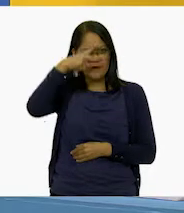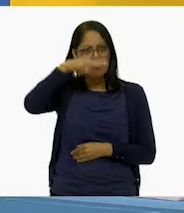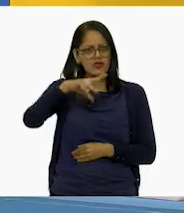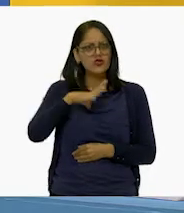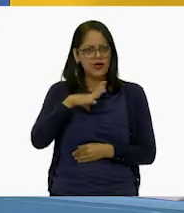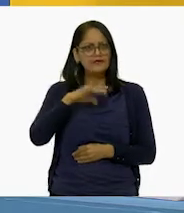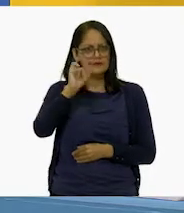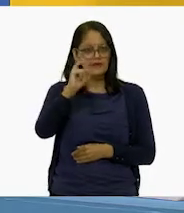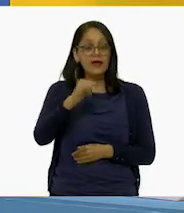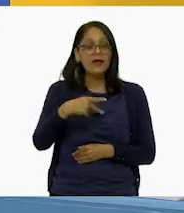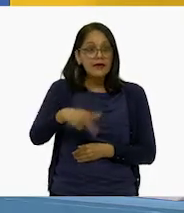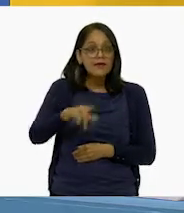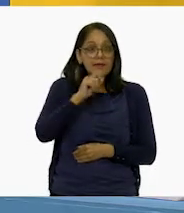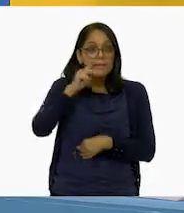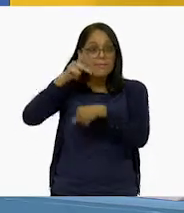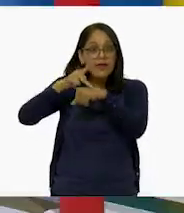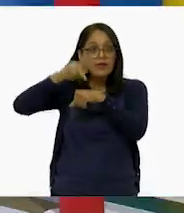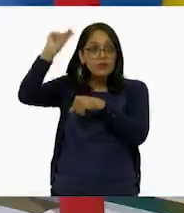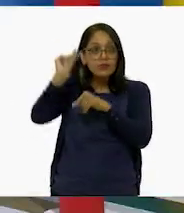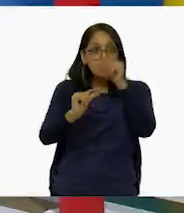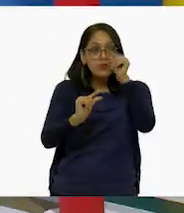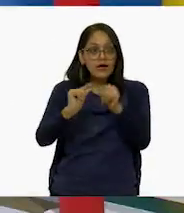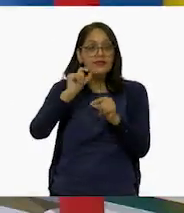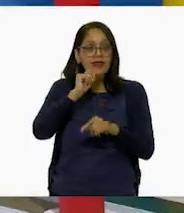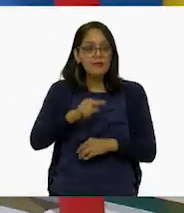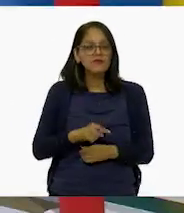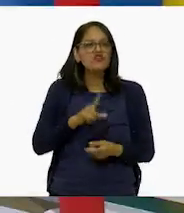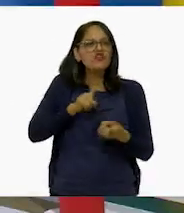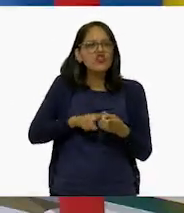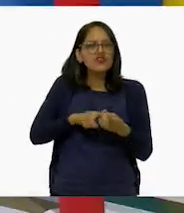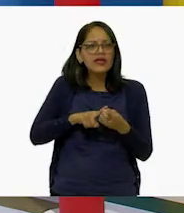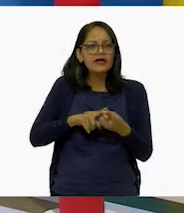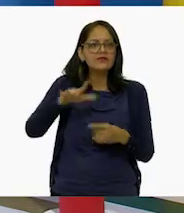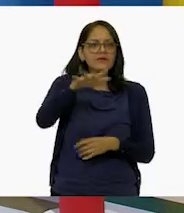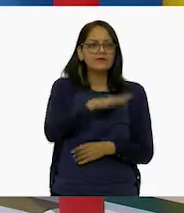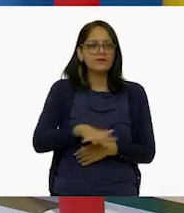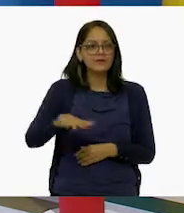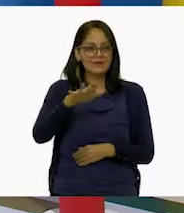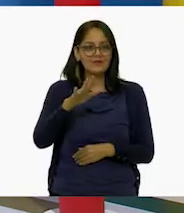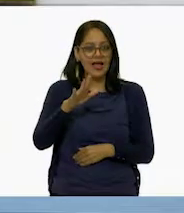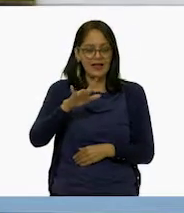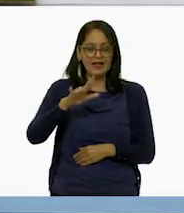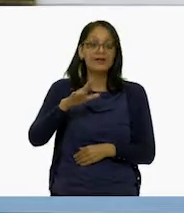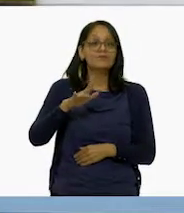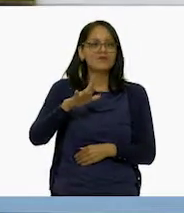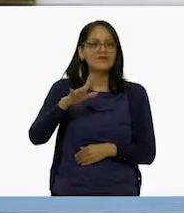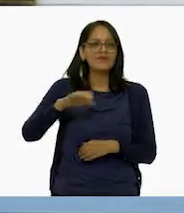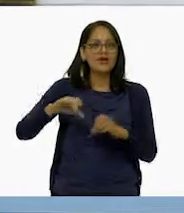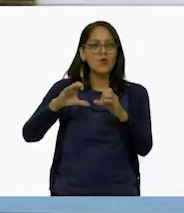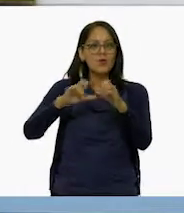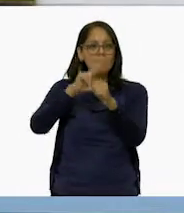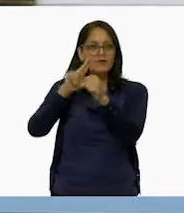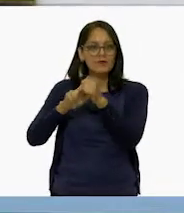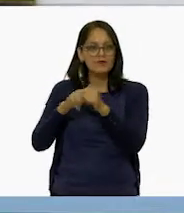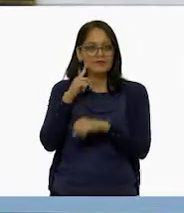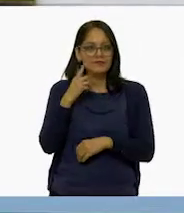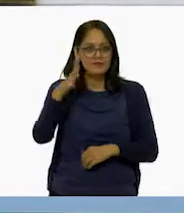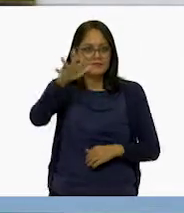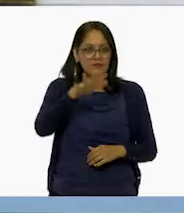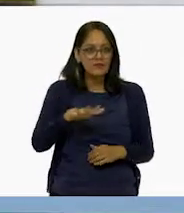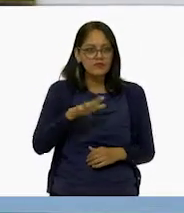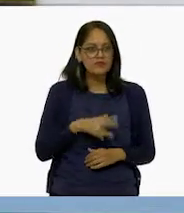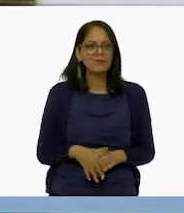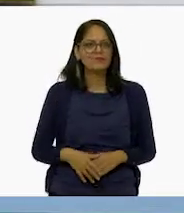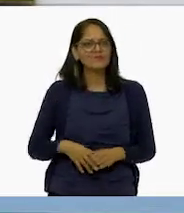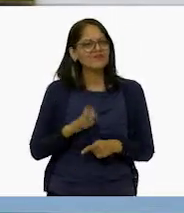¿En serio? ¿Y dónde está? En la Reserva Natural de Mapimí. Pero, ¿entonces lo